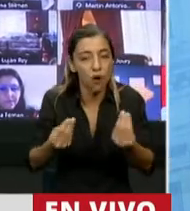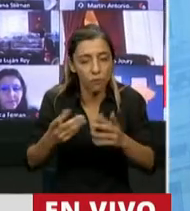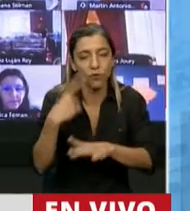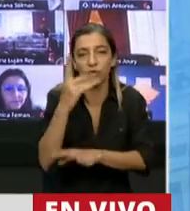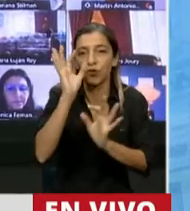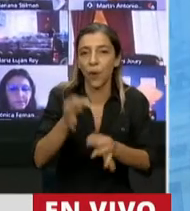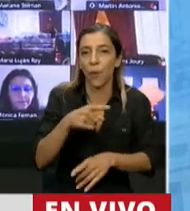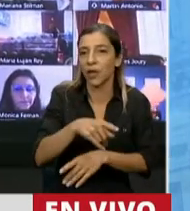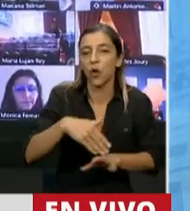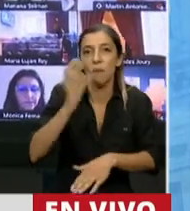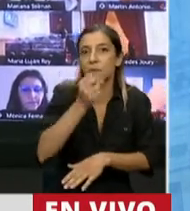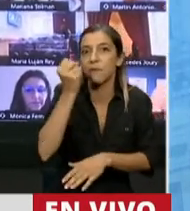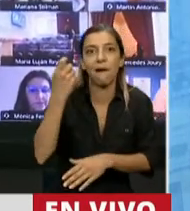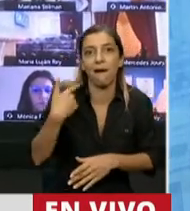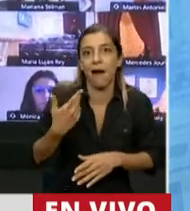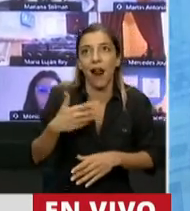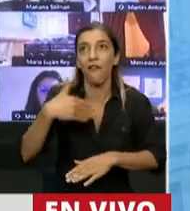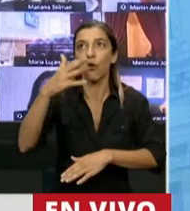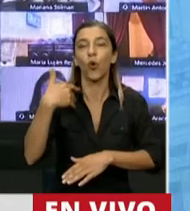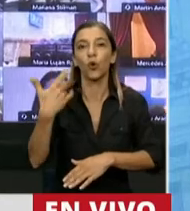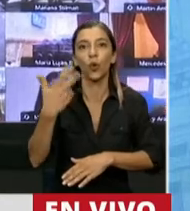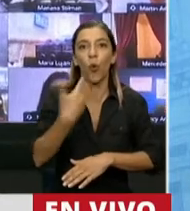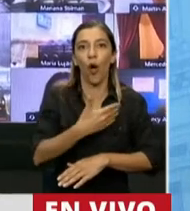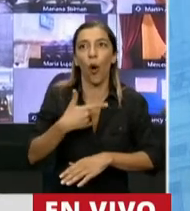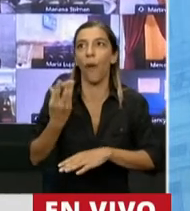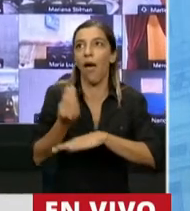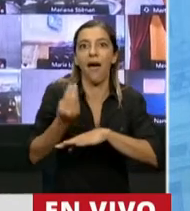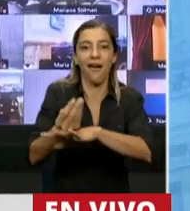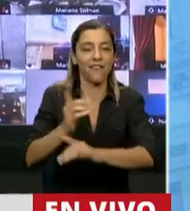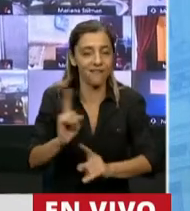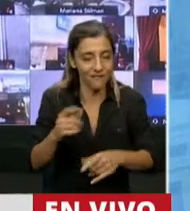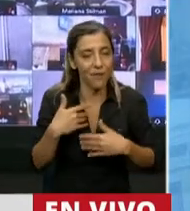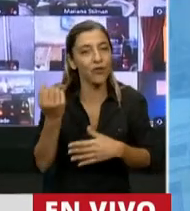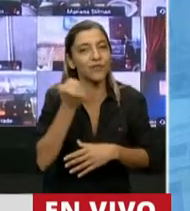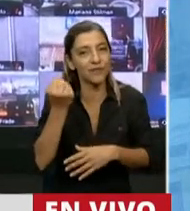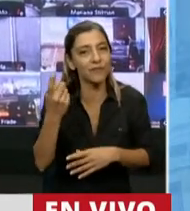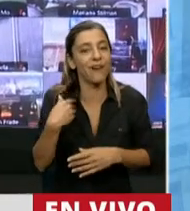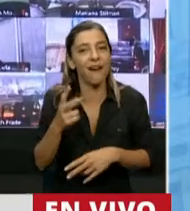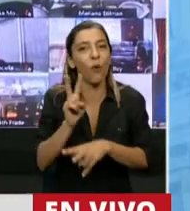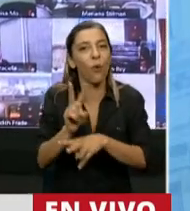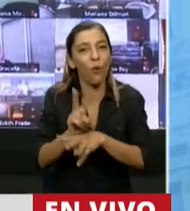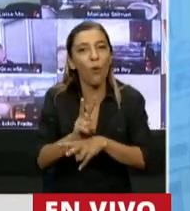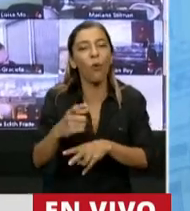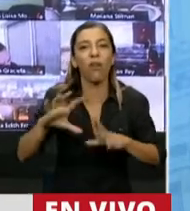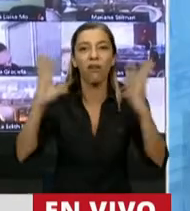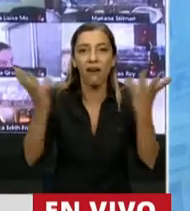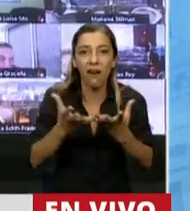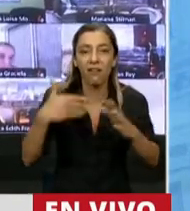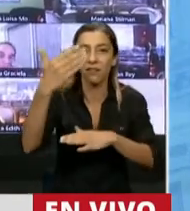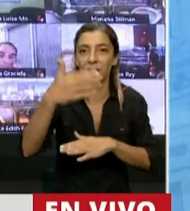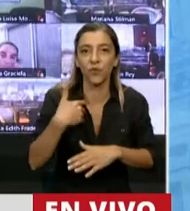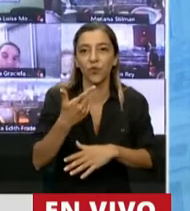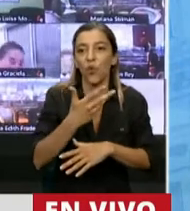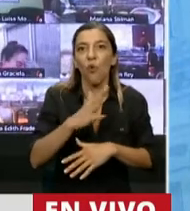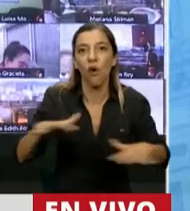pero sí son claramente imprescindibles para asegurar una buena calidad de vida a las generaciones venideras. Justamente, uno de los